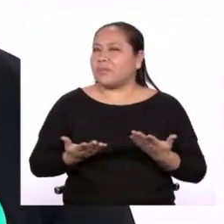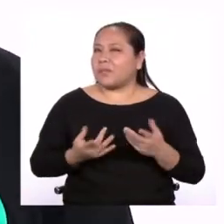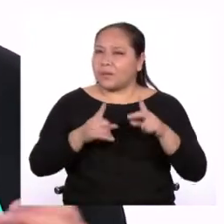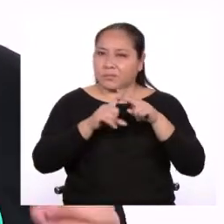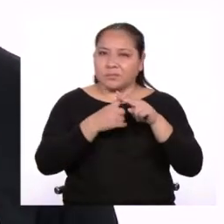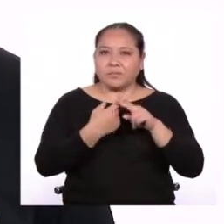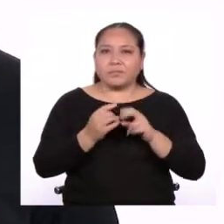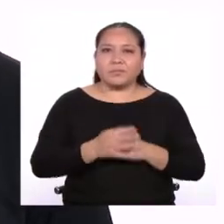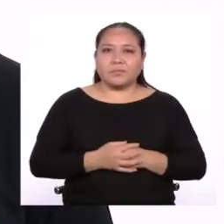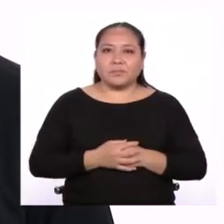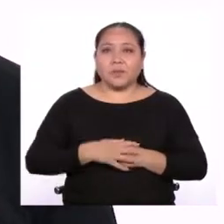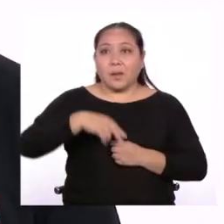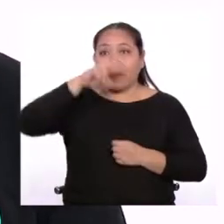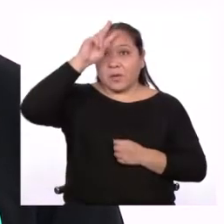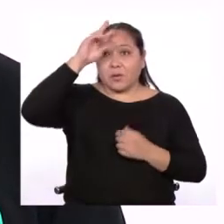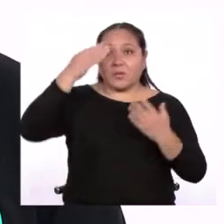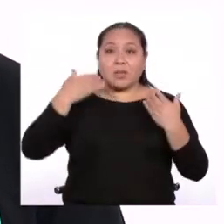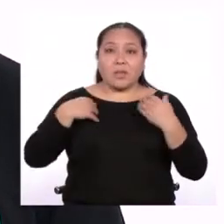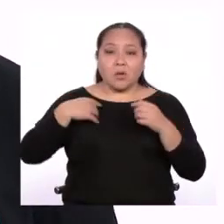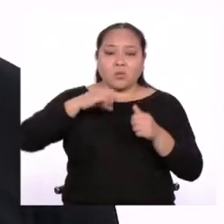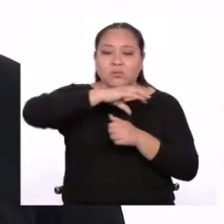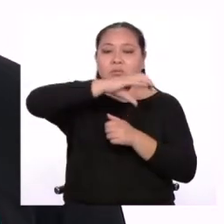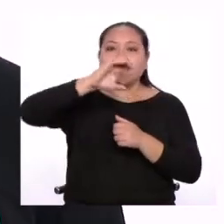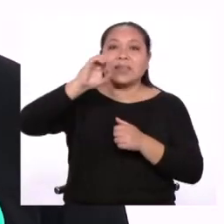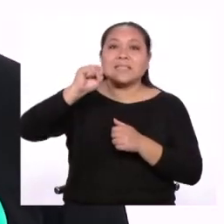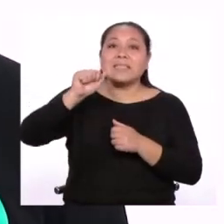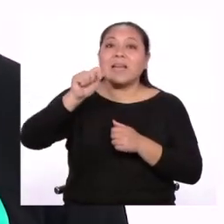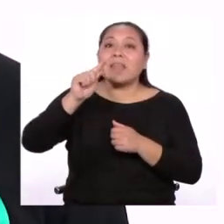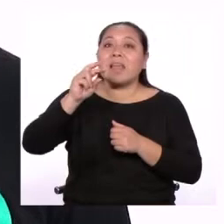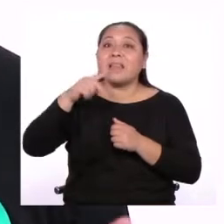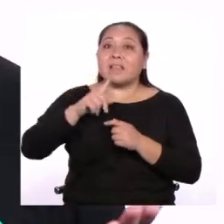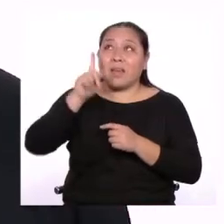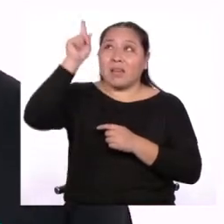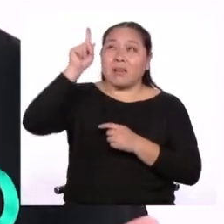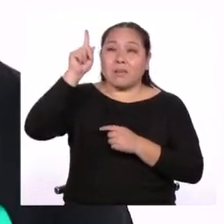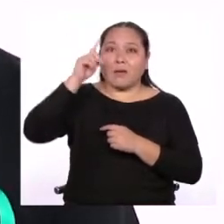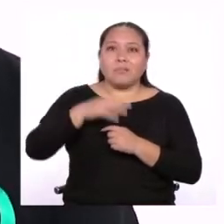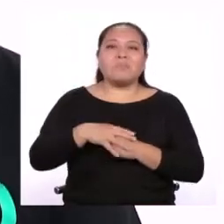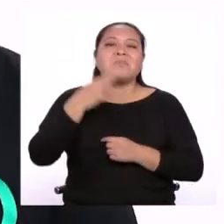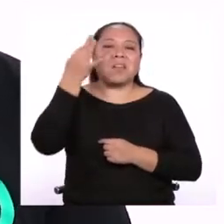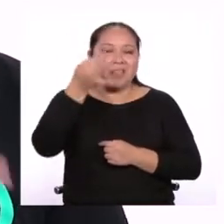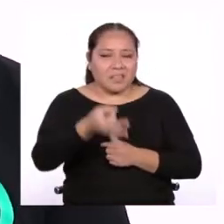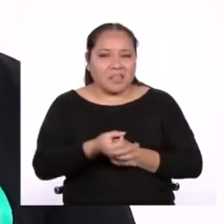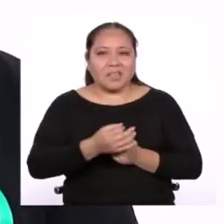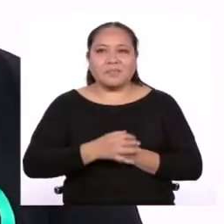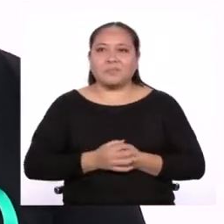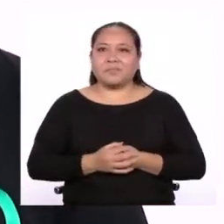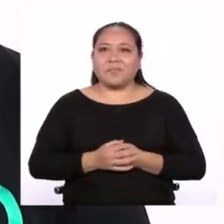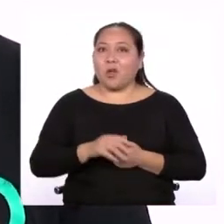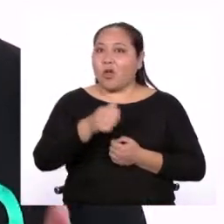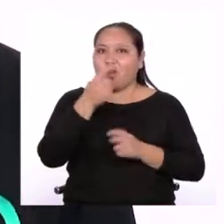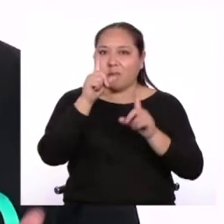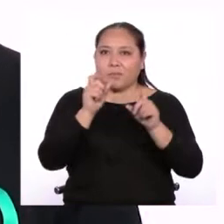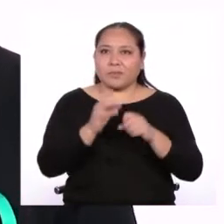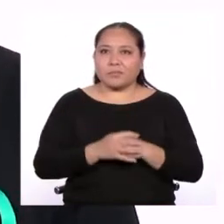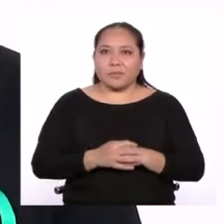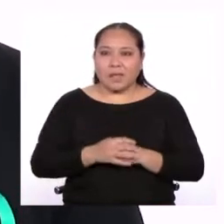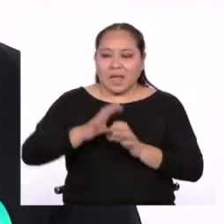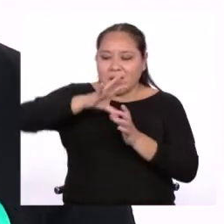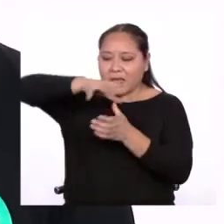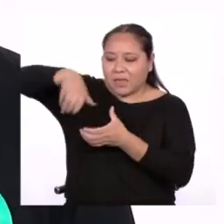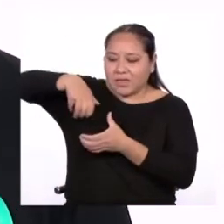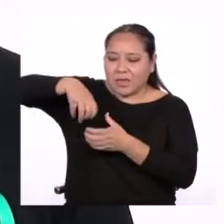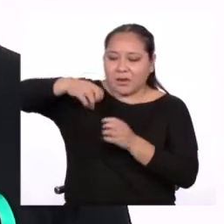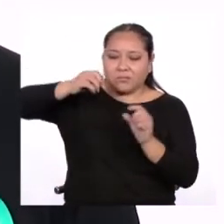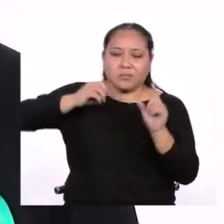empecemos. ¿Perú tiene un satélite en el espacio? ¿Verdadero o falso? ¡Verdadero! Aquí va otra pregunta. La Tierra orbita